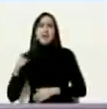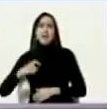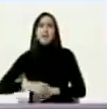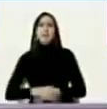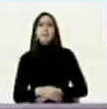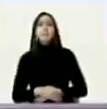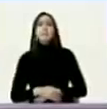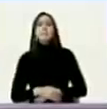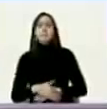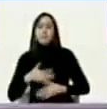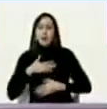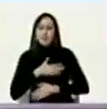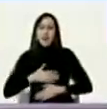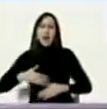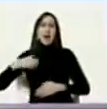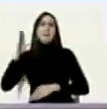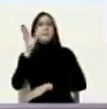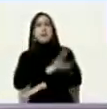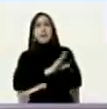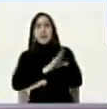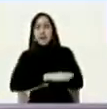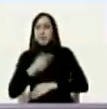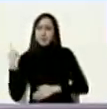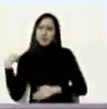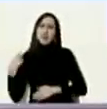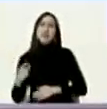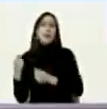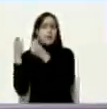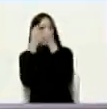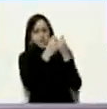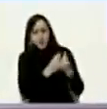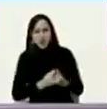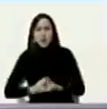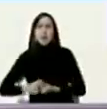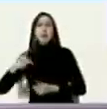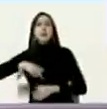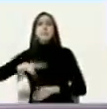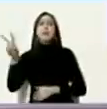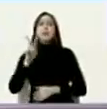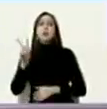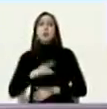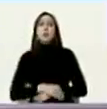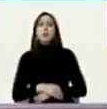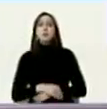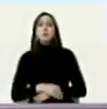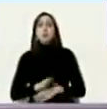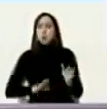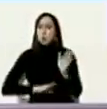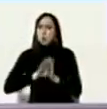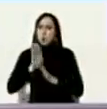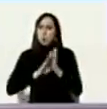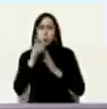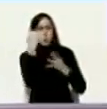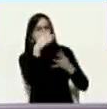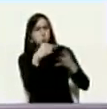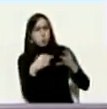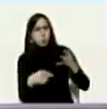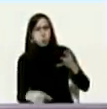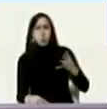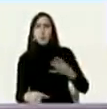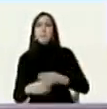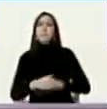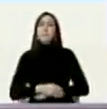satisfacer la capacidad productiva del país además un segundo objetivo producir toda la materia prima para que